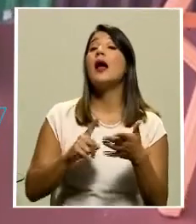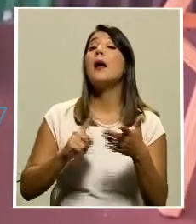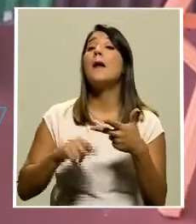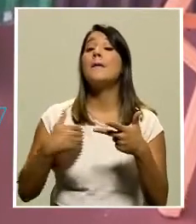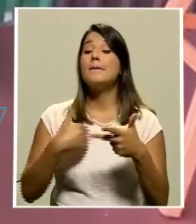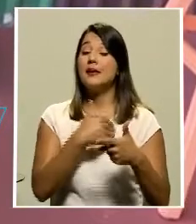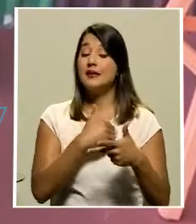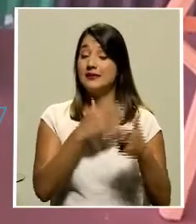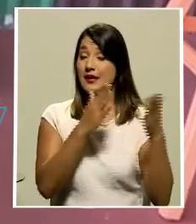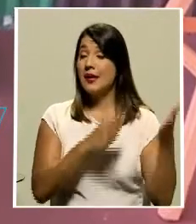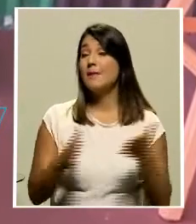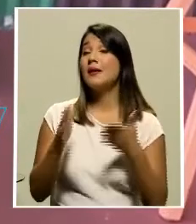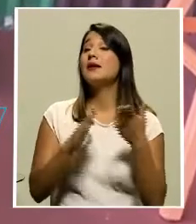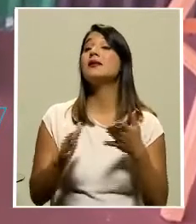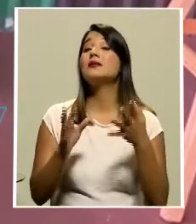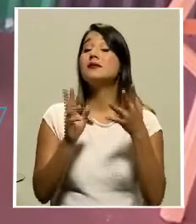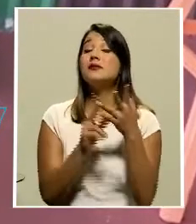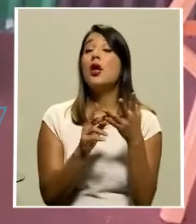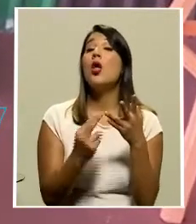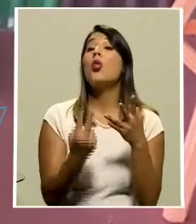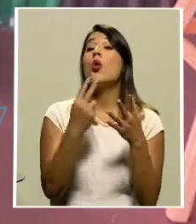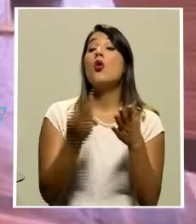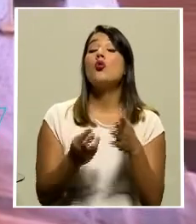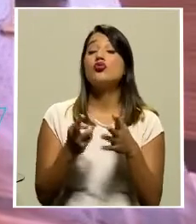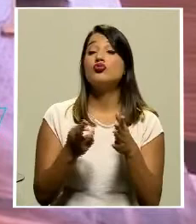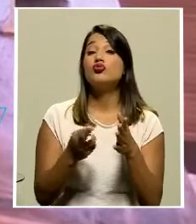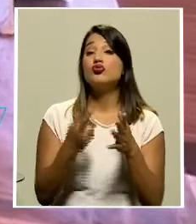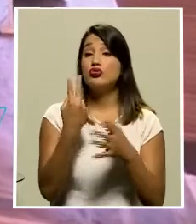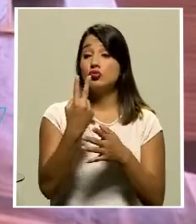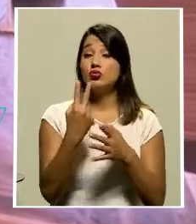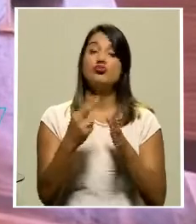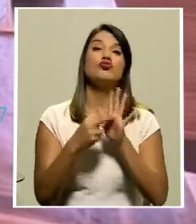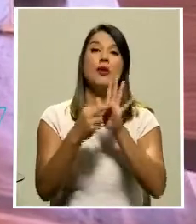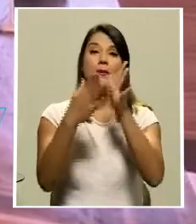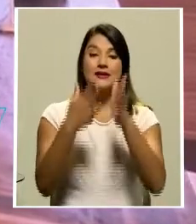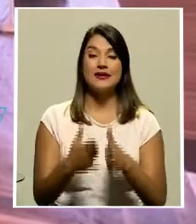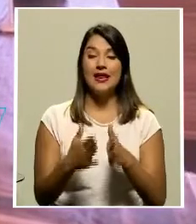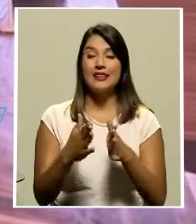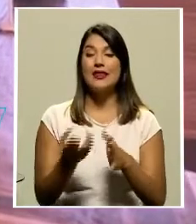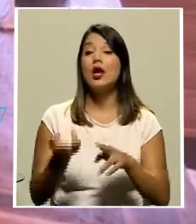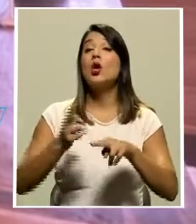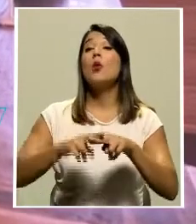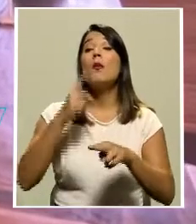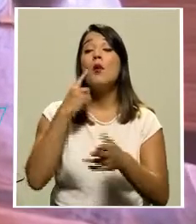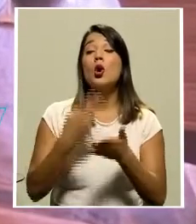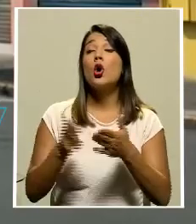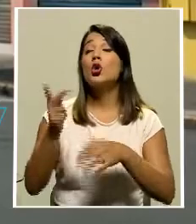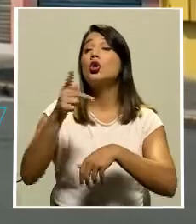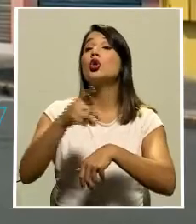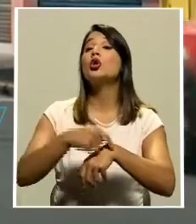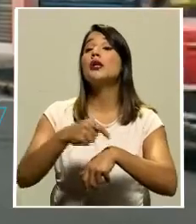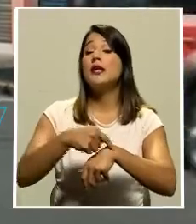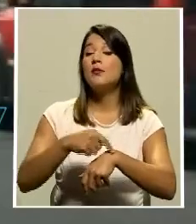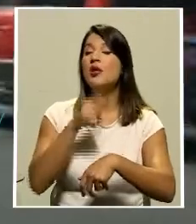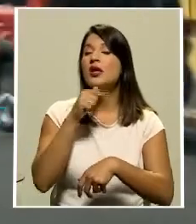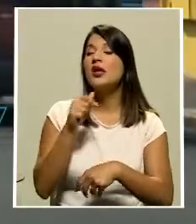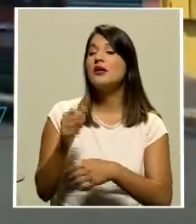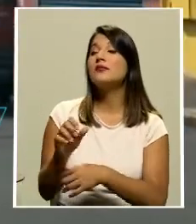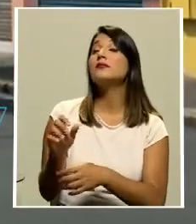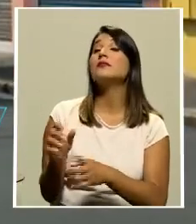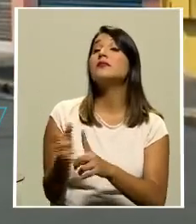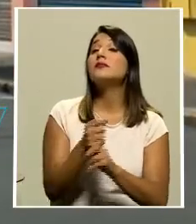planificación y dos representantes de experiencia financiera que serán nombrados por el poder ejecutivo dicho consejo